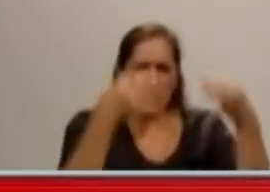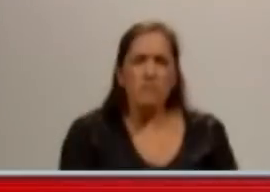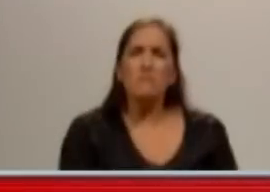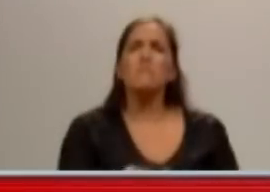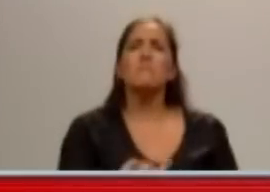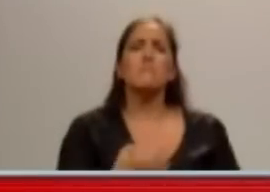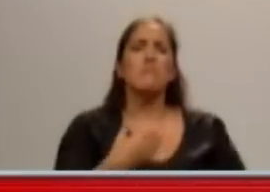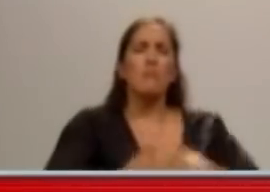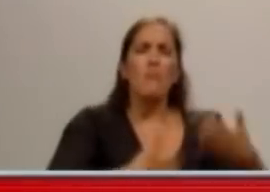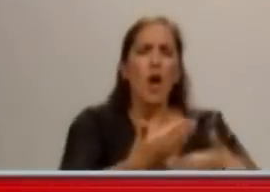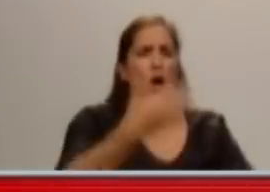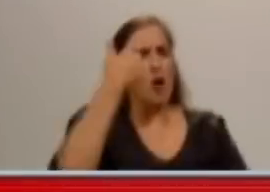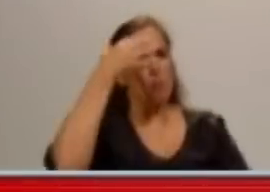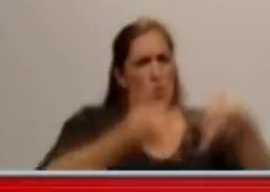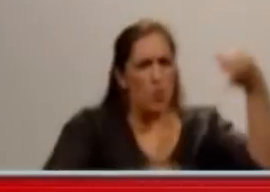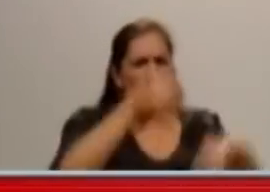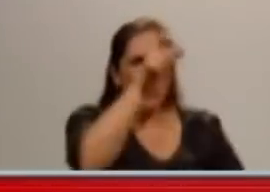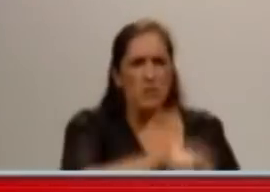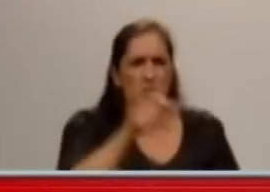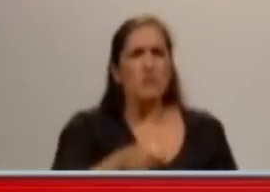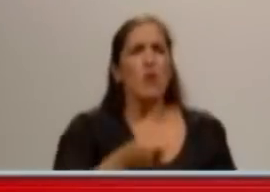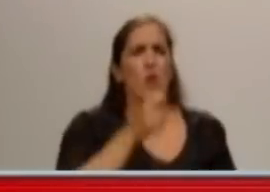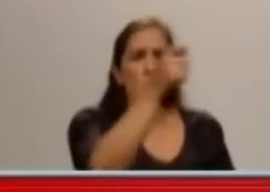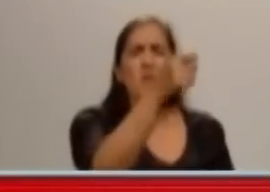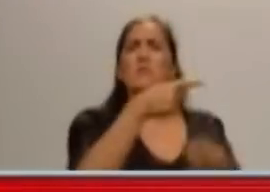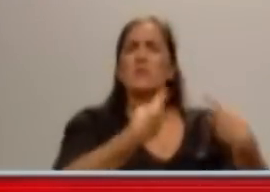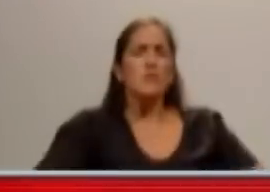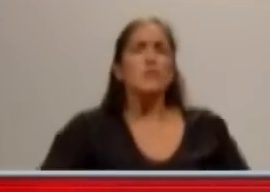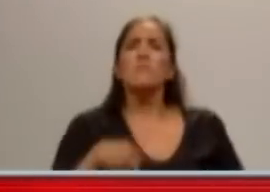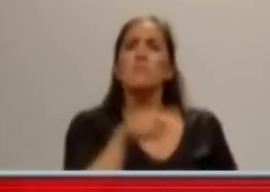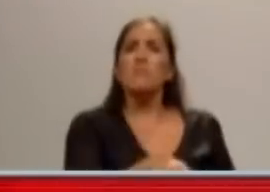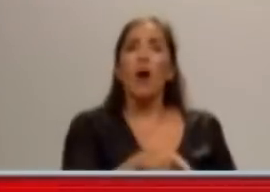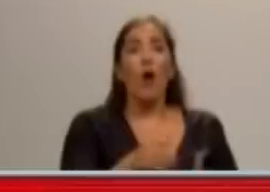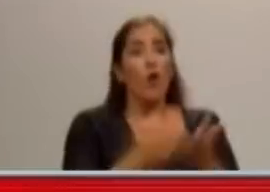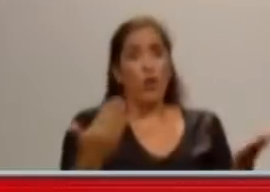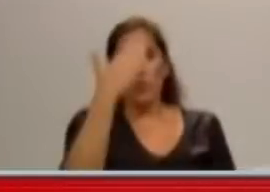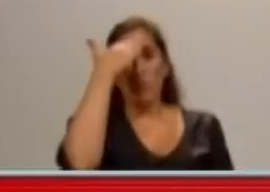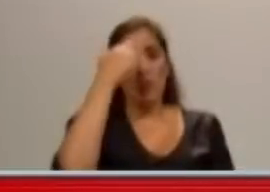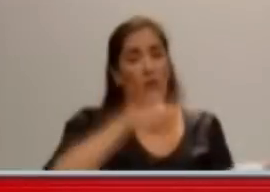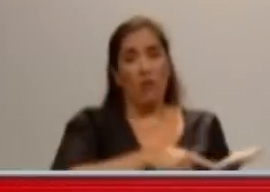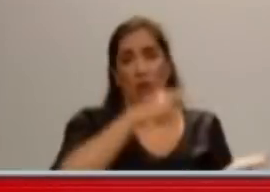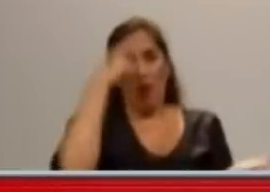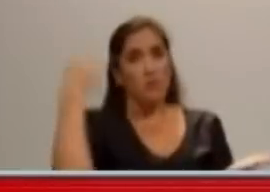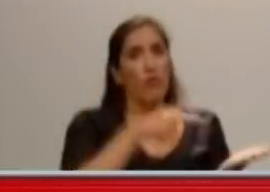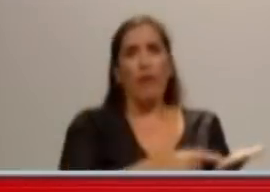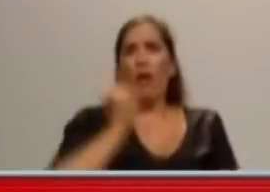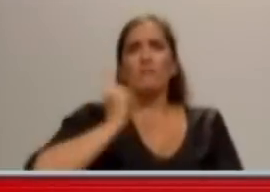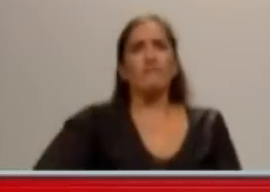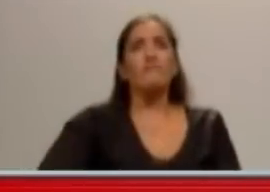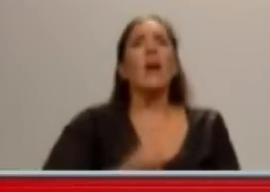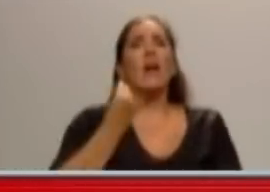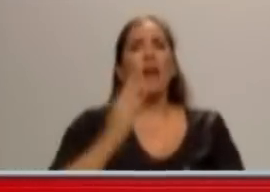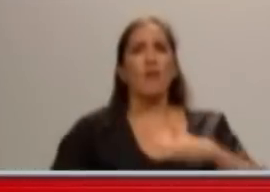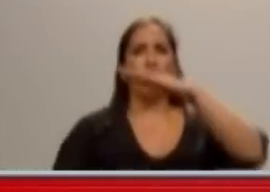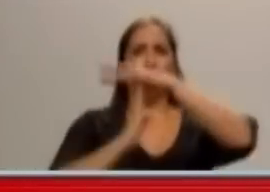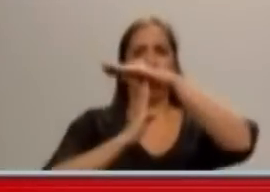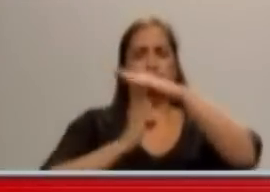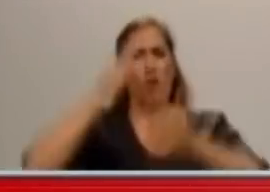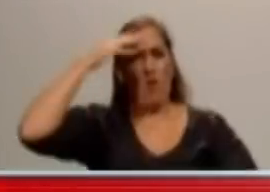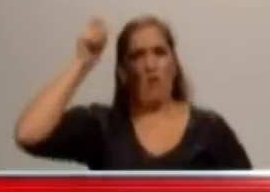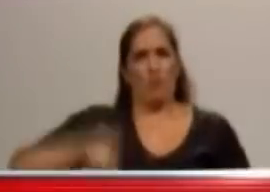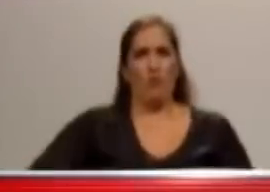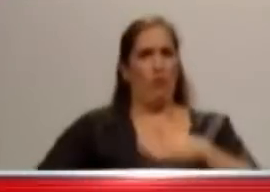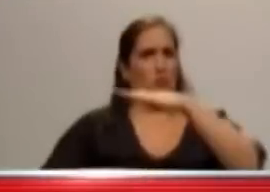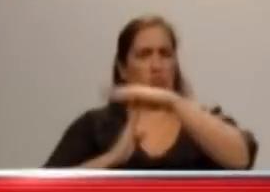extorsionarla. Digo, por eso no hay ningún juez, ningún fiscal, digamos, los puso a los miembros del Poder Ejecutivo, del Poder Judicial